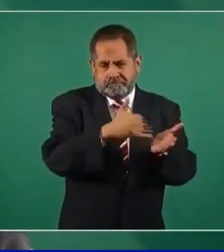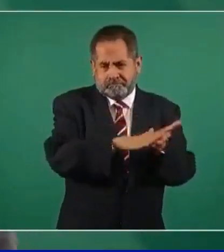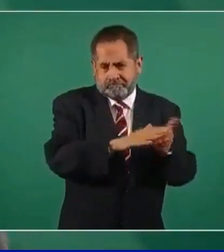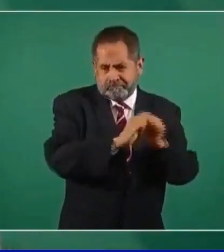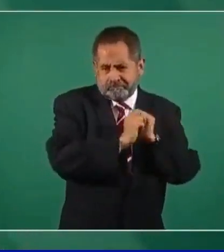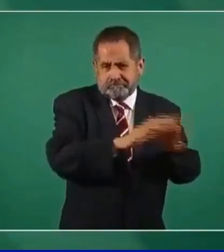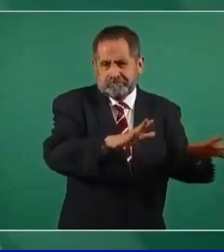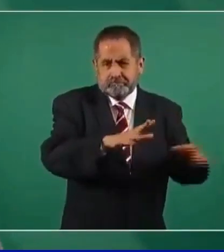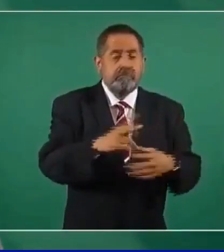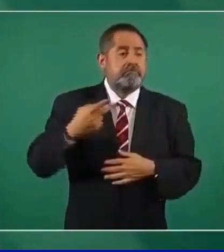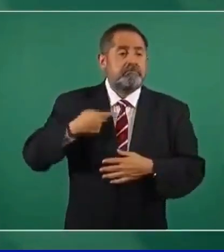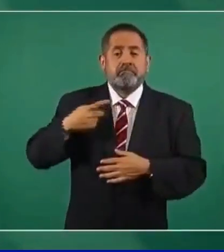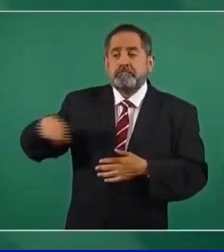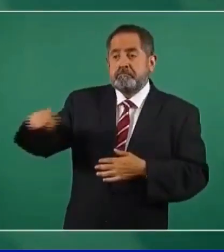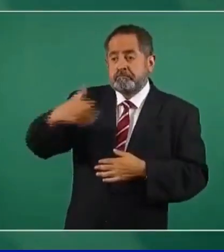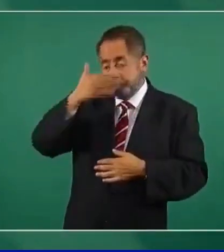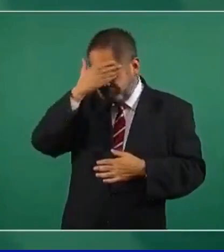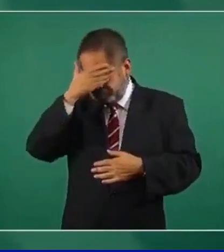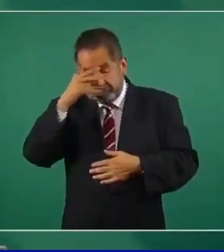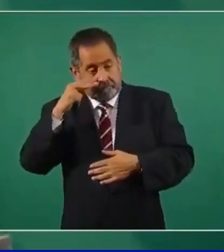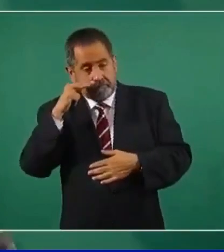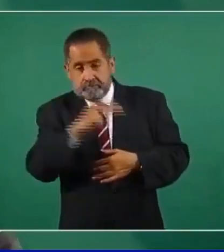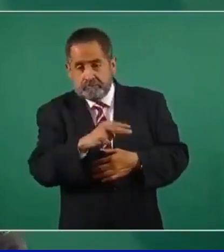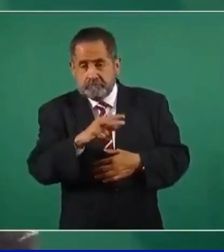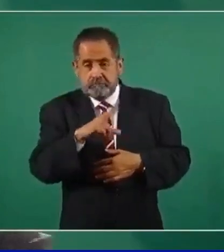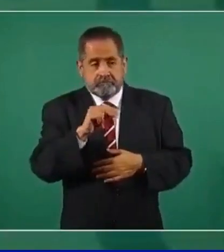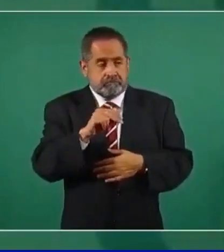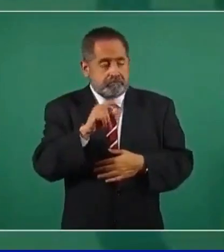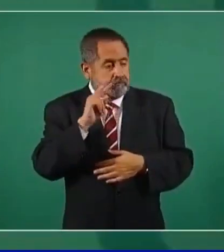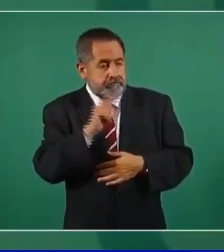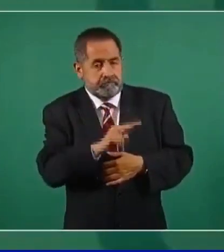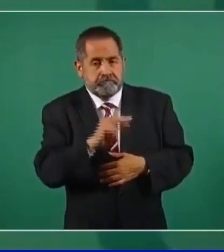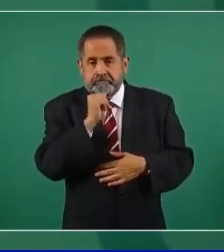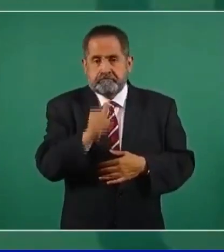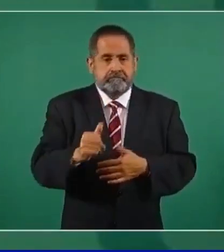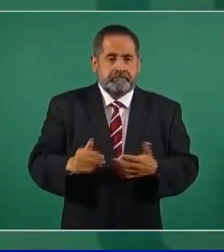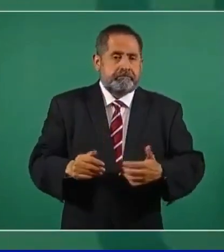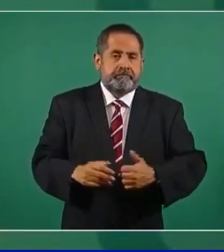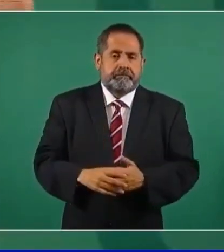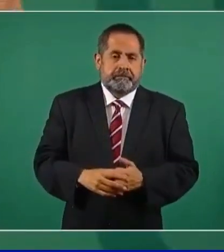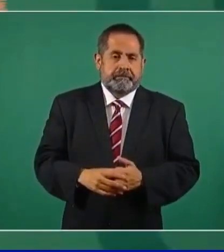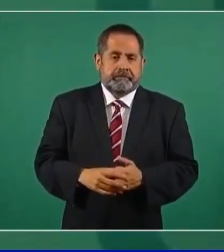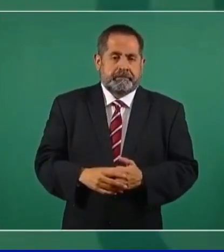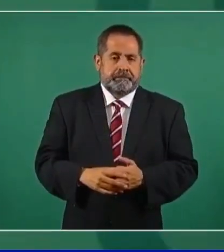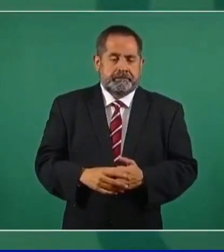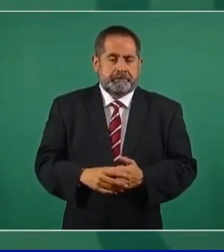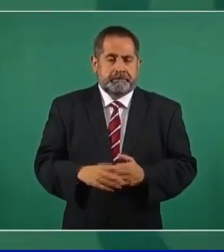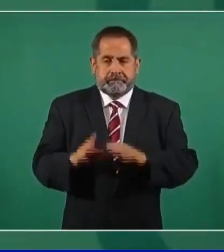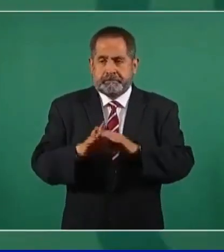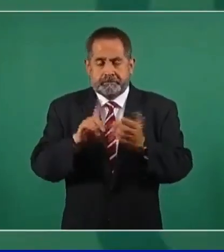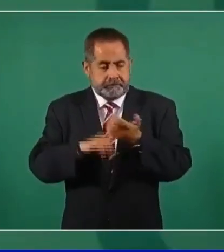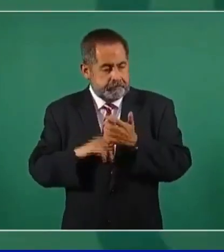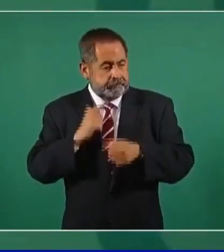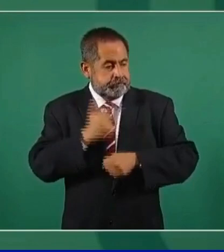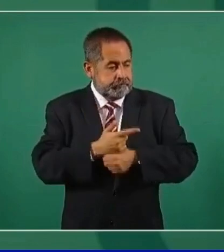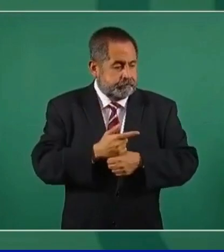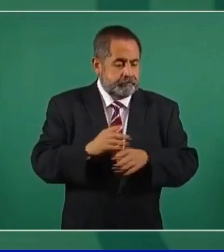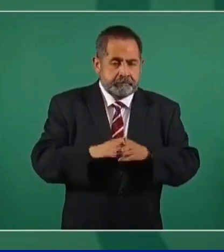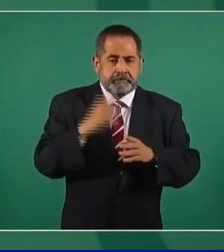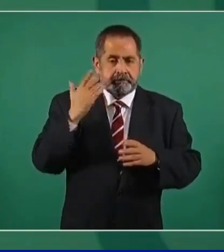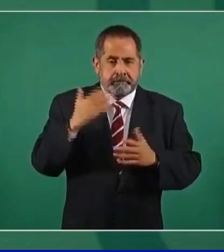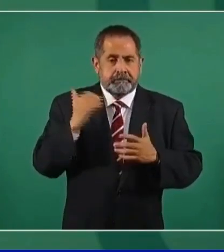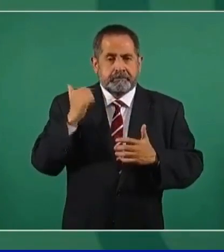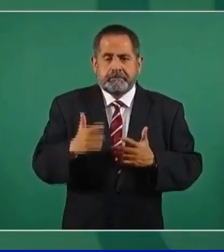en que la gente no alcanza a saber